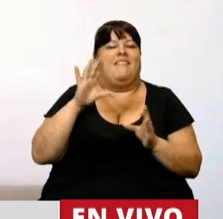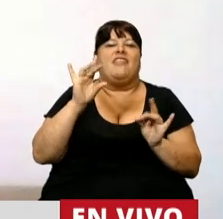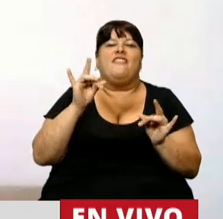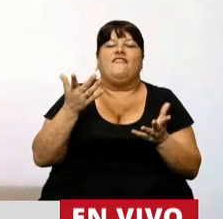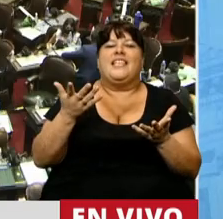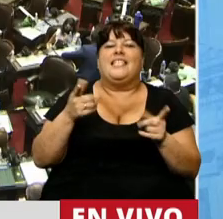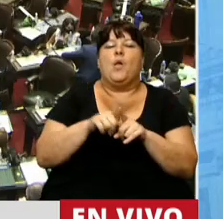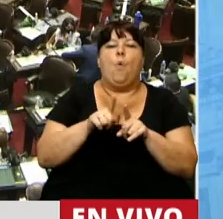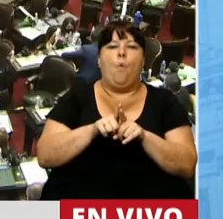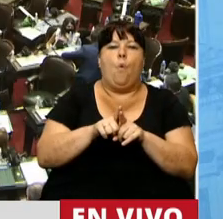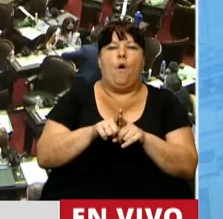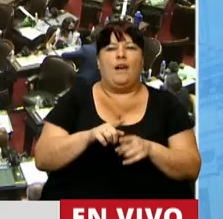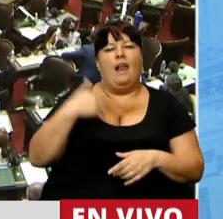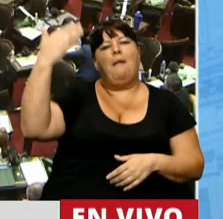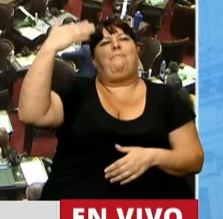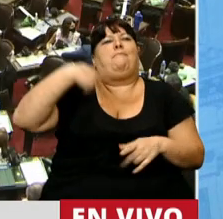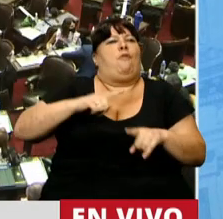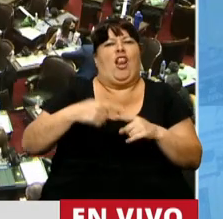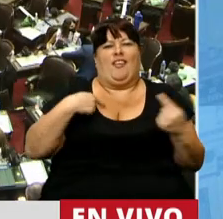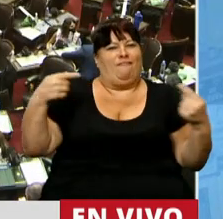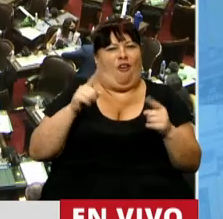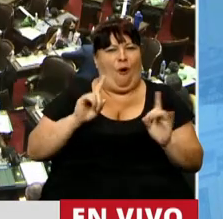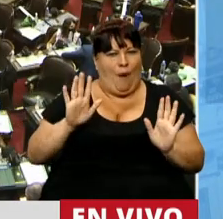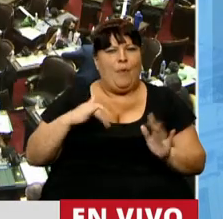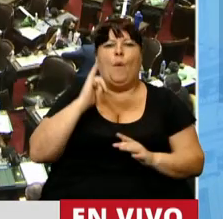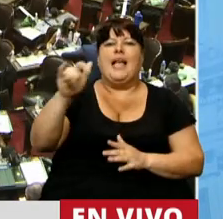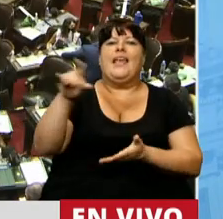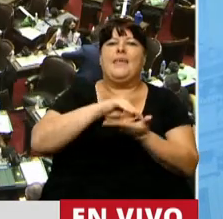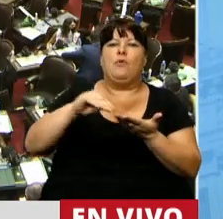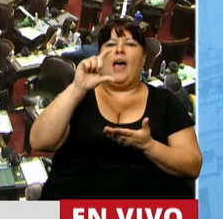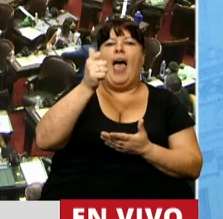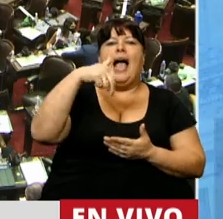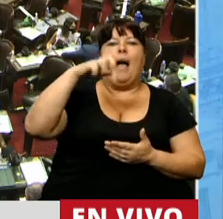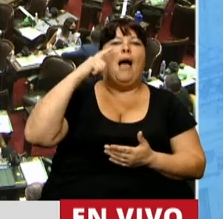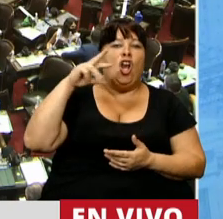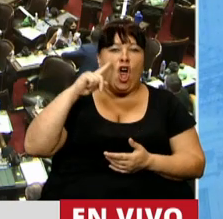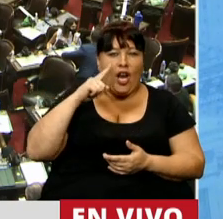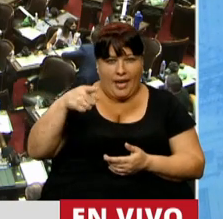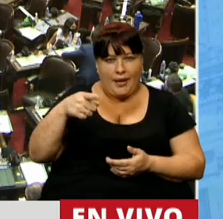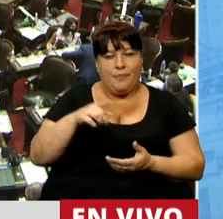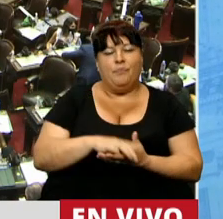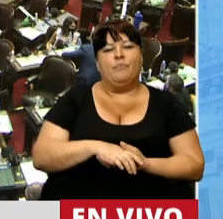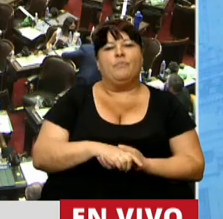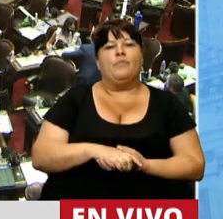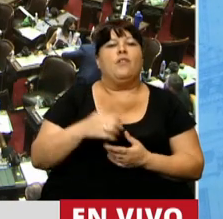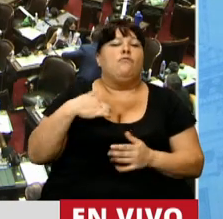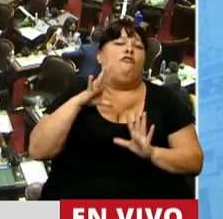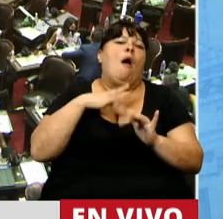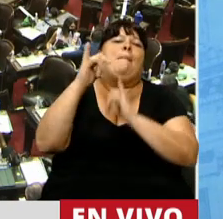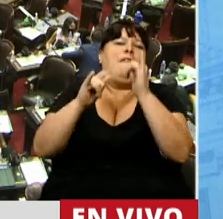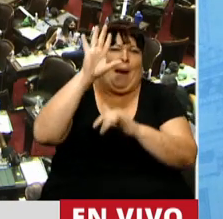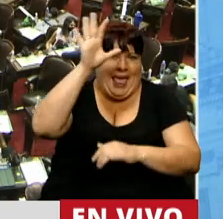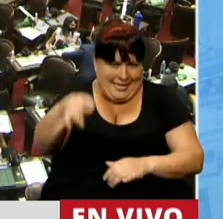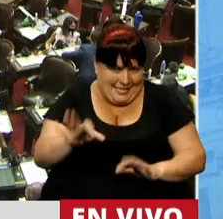un discurso político. Le quería decir a la diputada Campagnoli que a título de información,